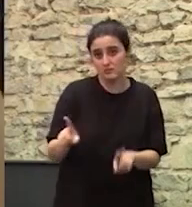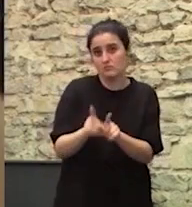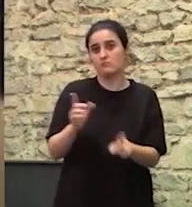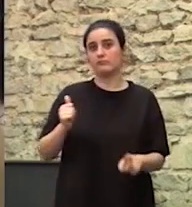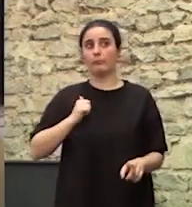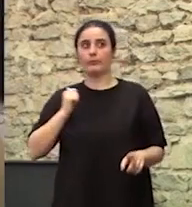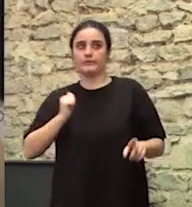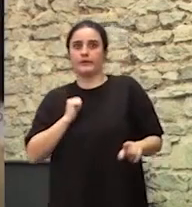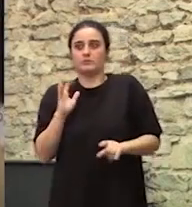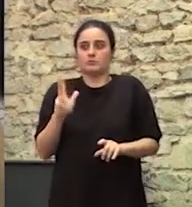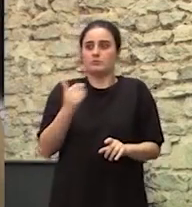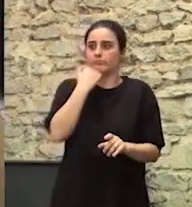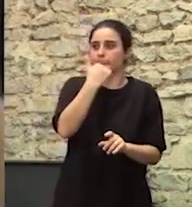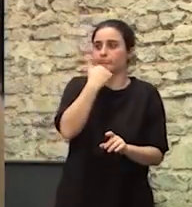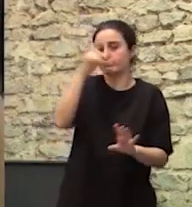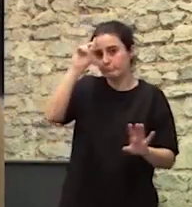si acaso roban en casa